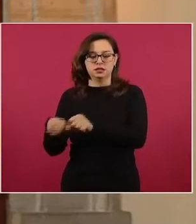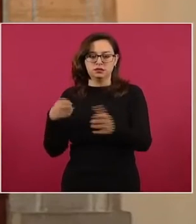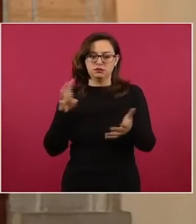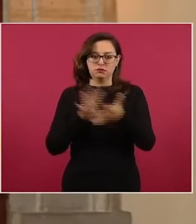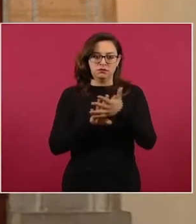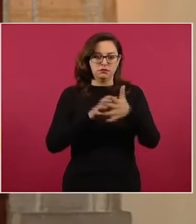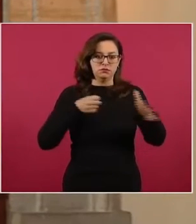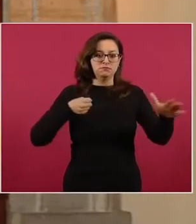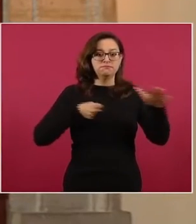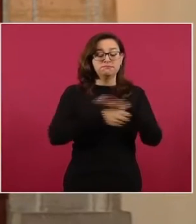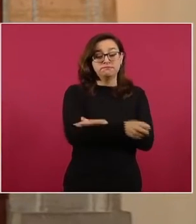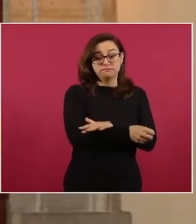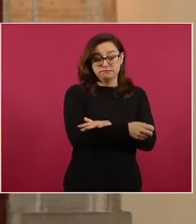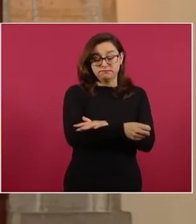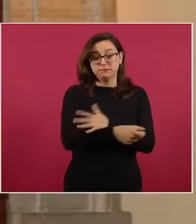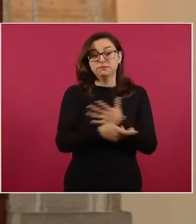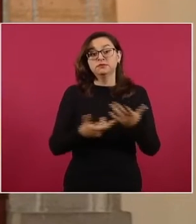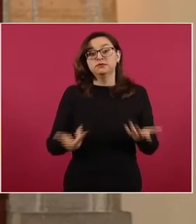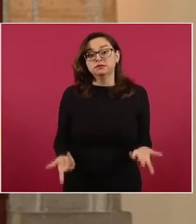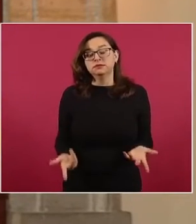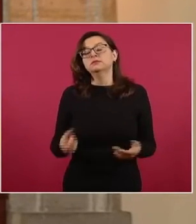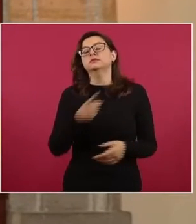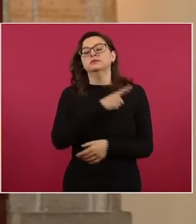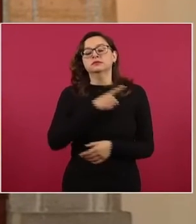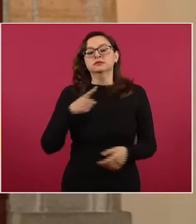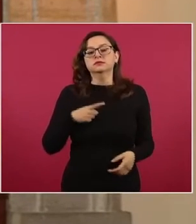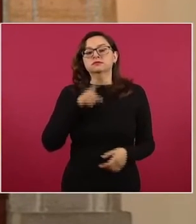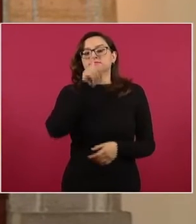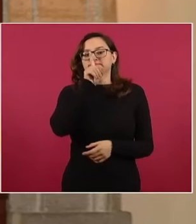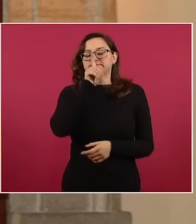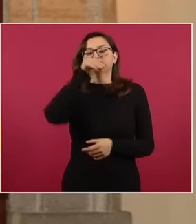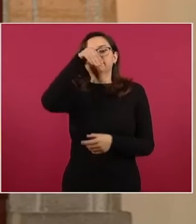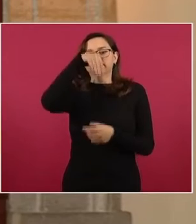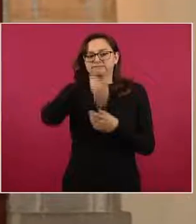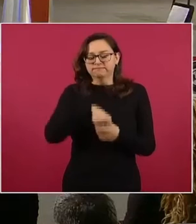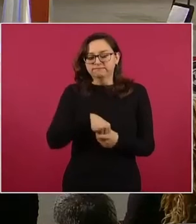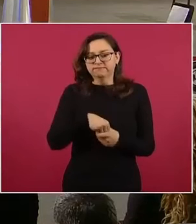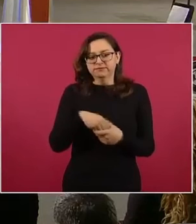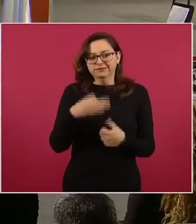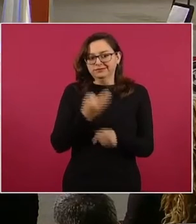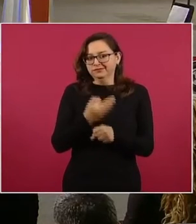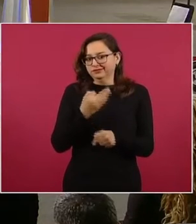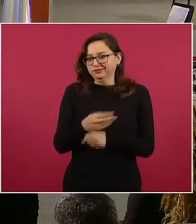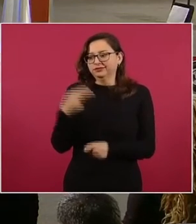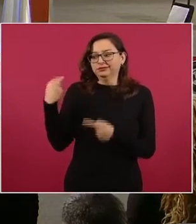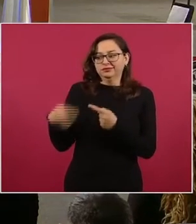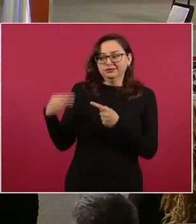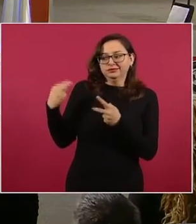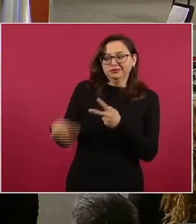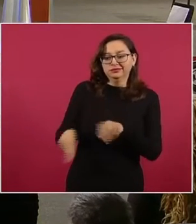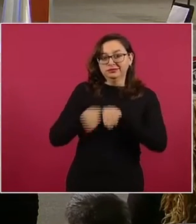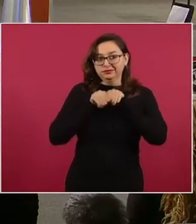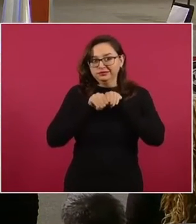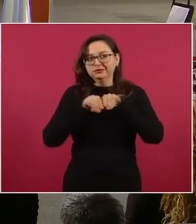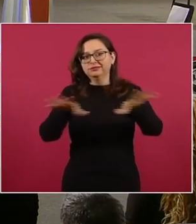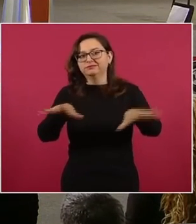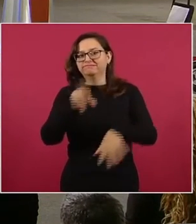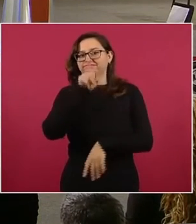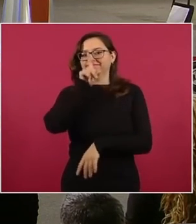secrecía, pero también para no alertar a los presuntos responsables no se da cuenta de sus nombres.